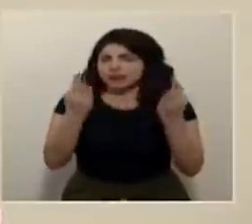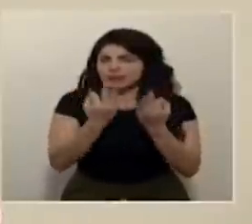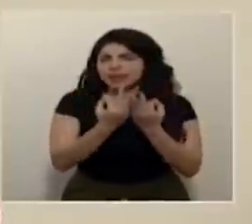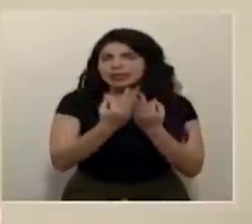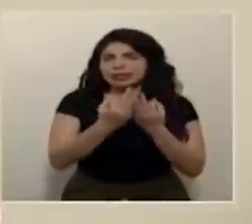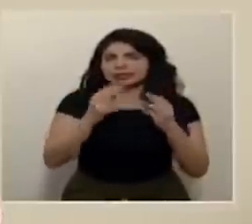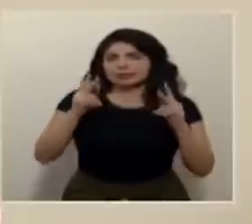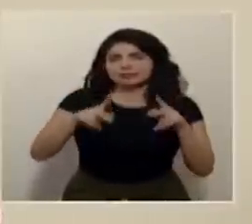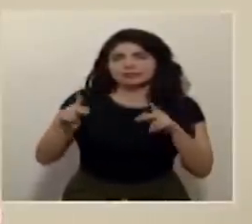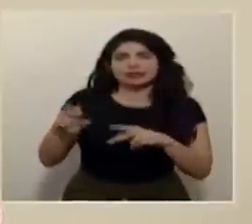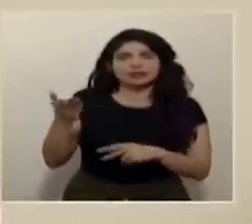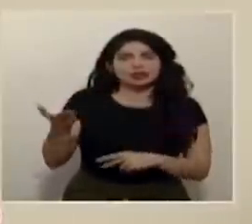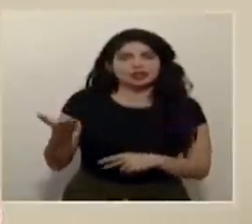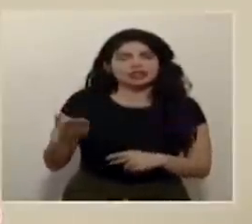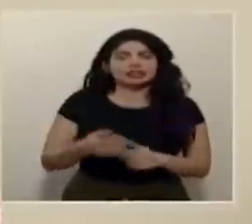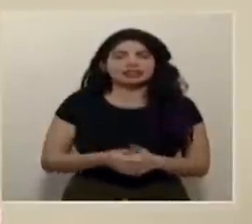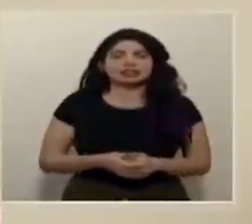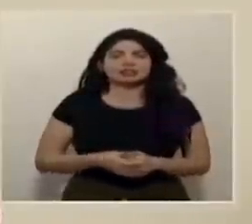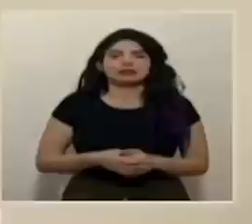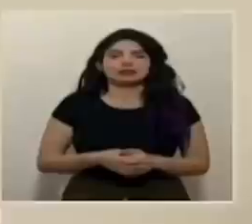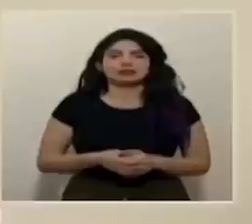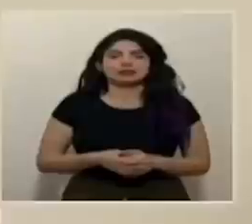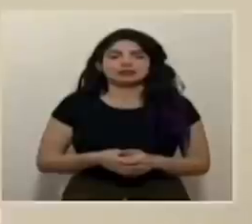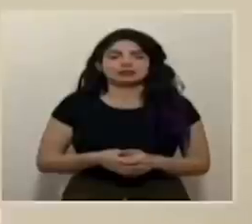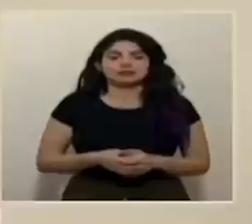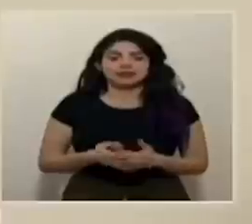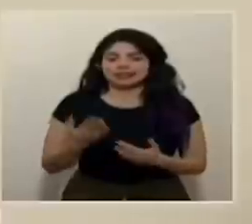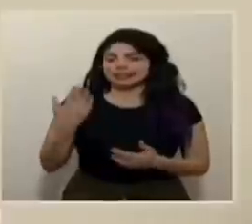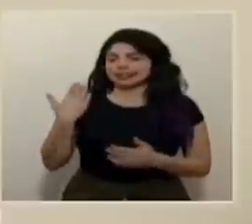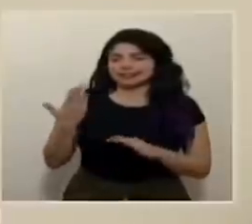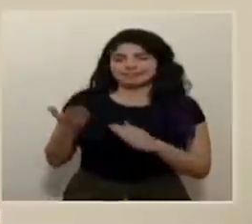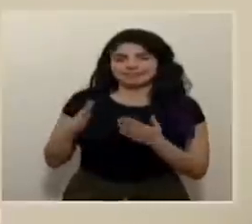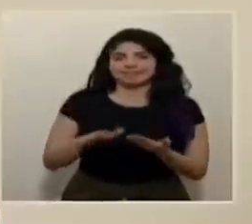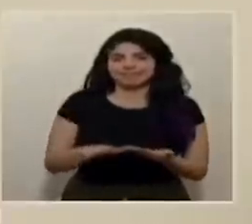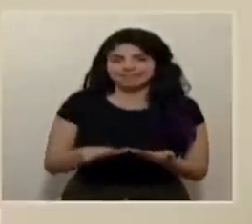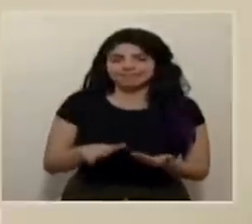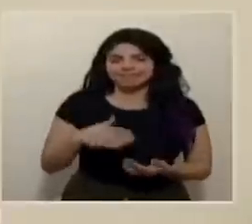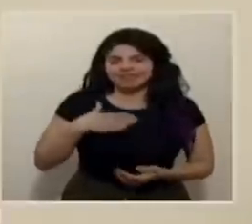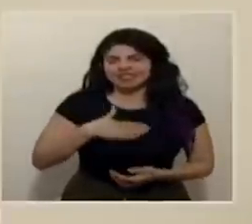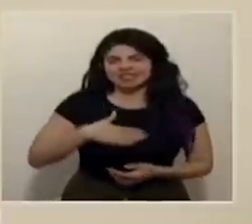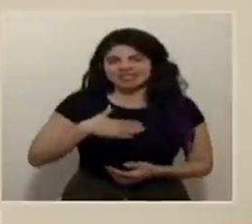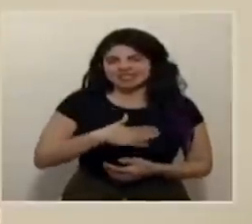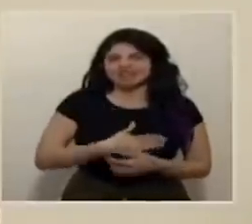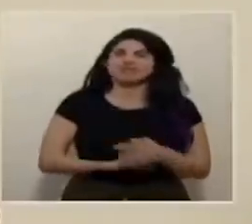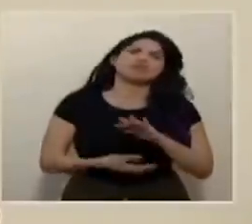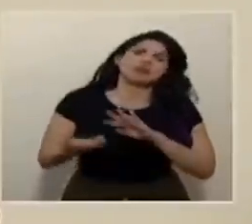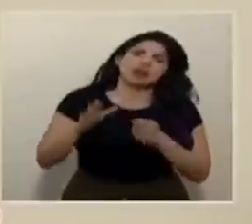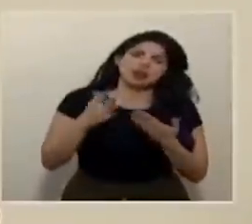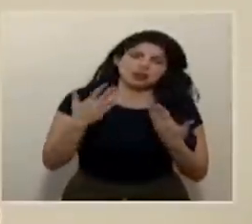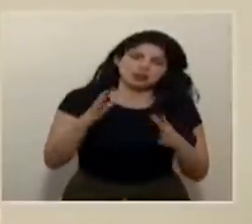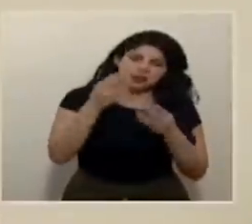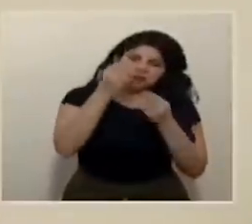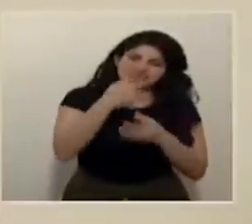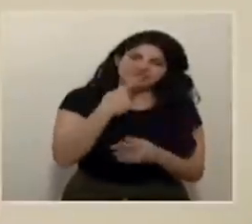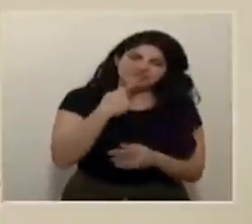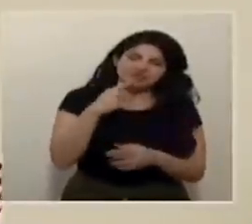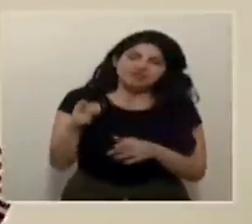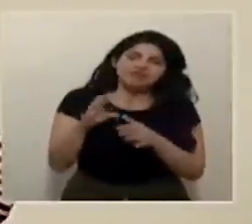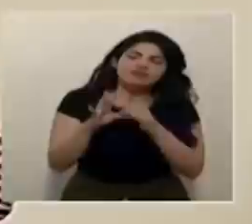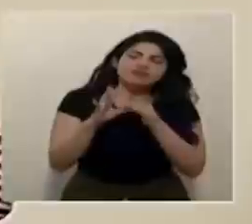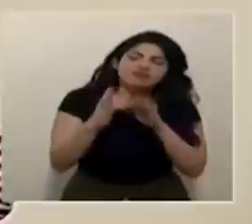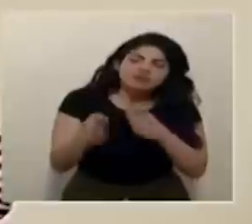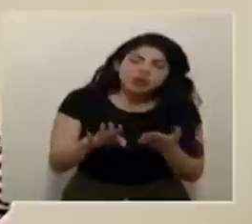personas que han fallecido, lamentablemente, como indicaba, por el COVID